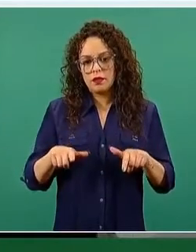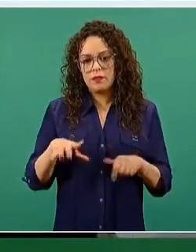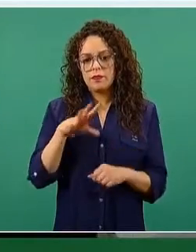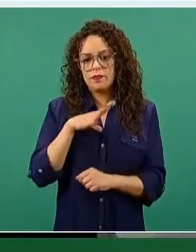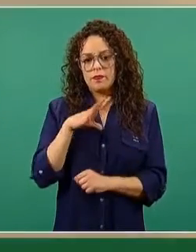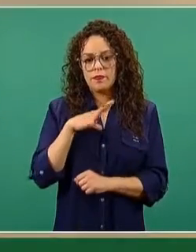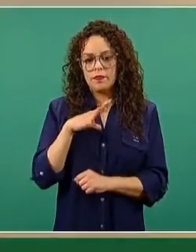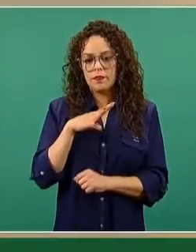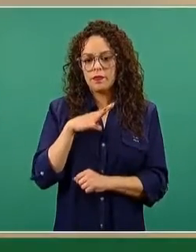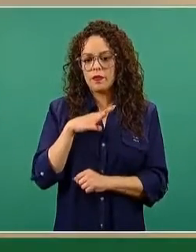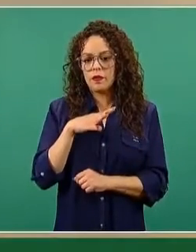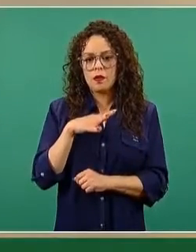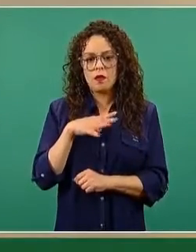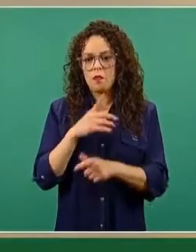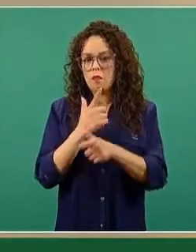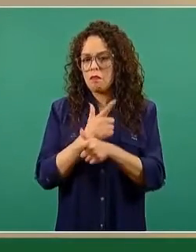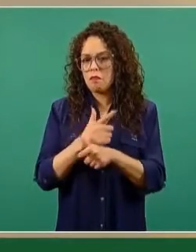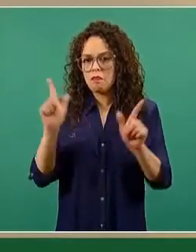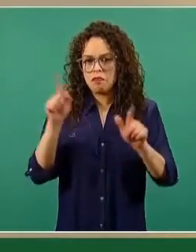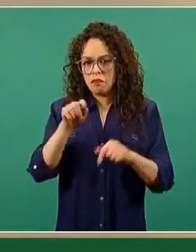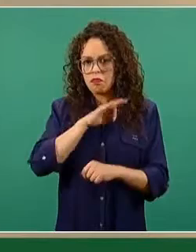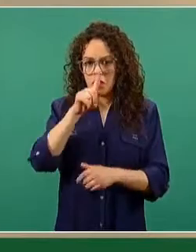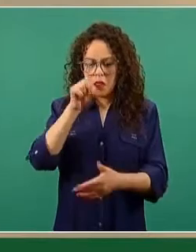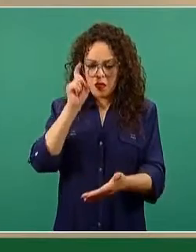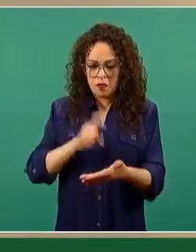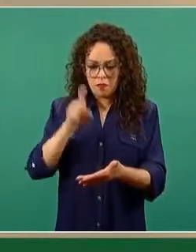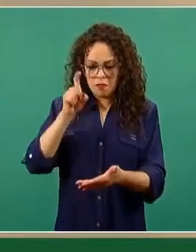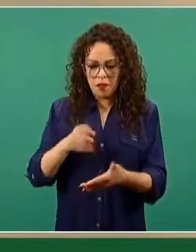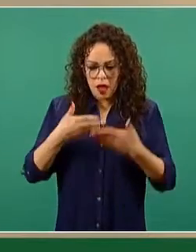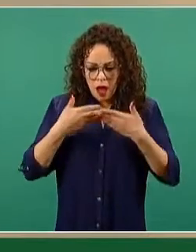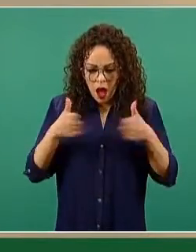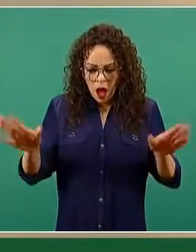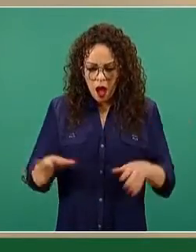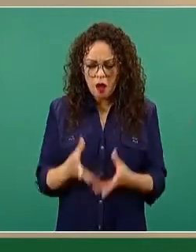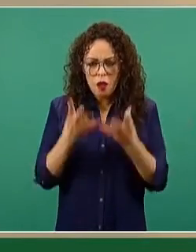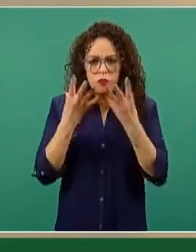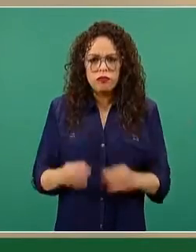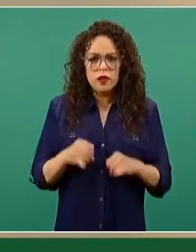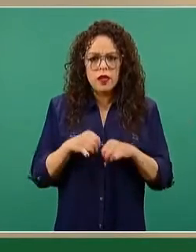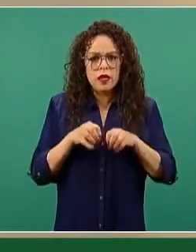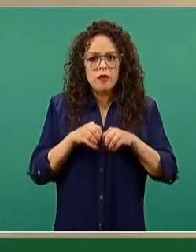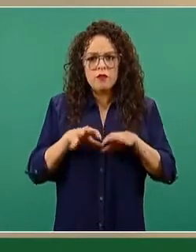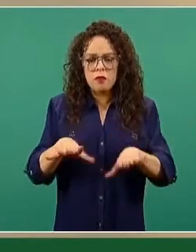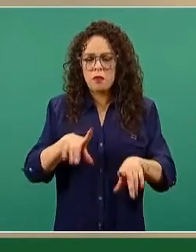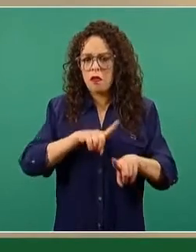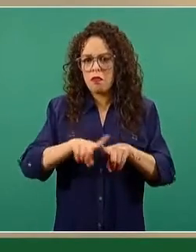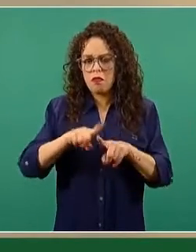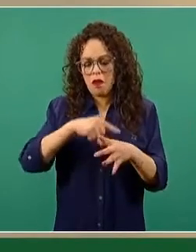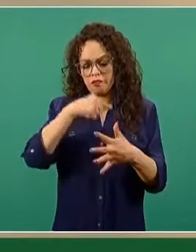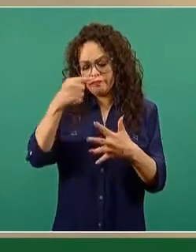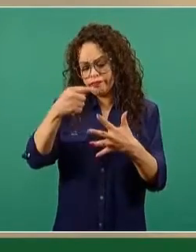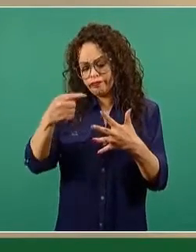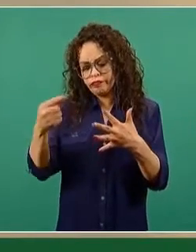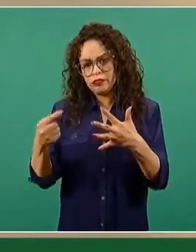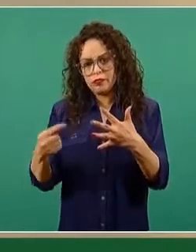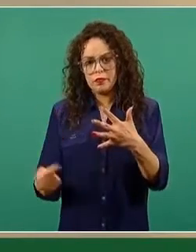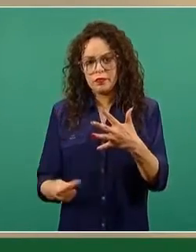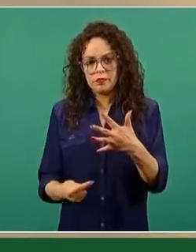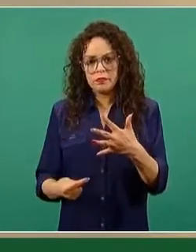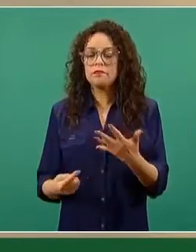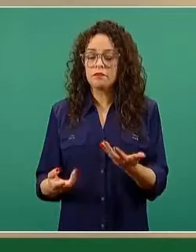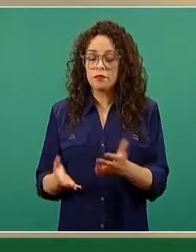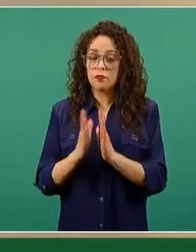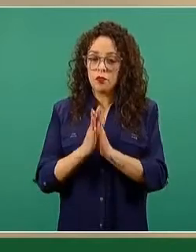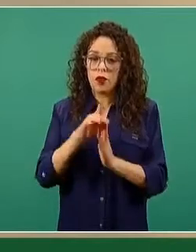pleno de un informe muy cuantioso, con mucha información y que realmente los invitamos a